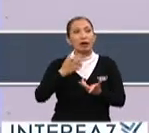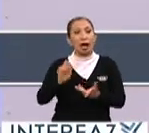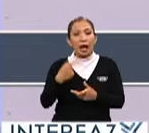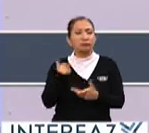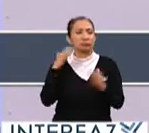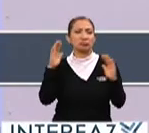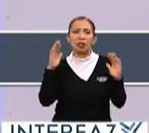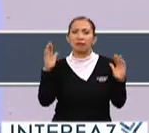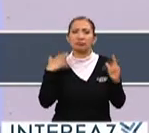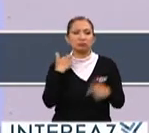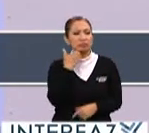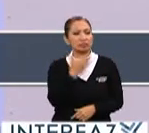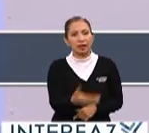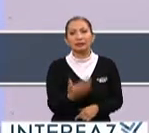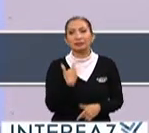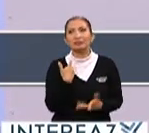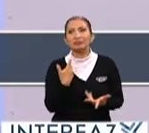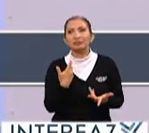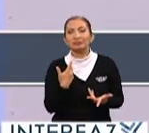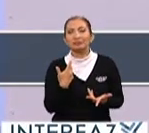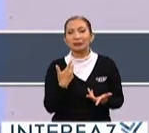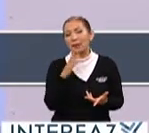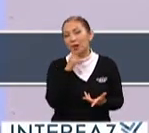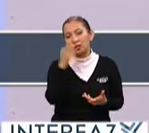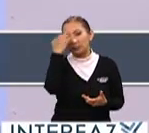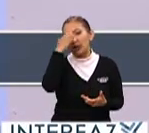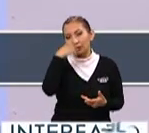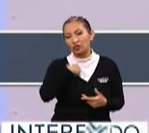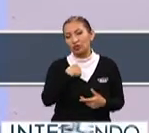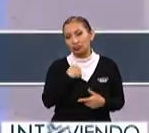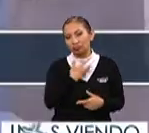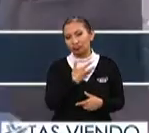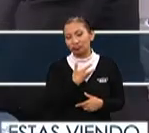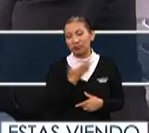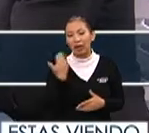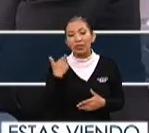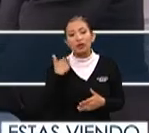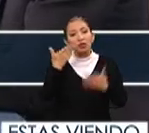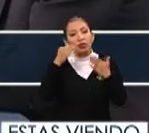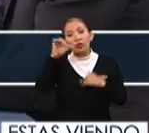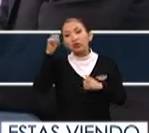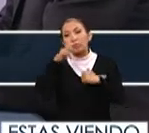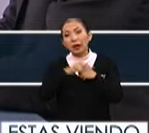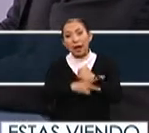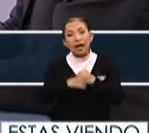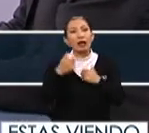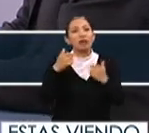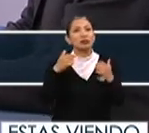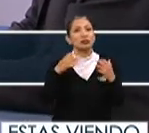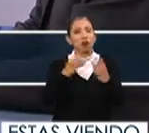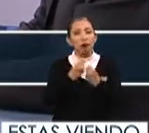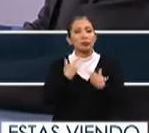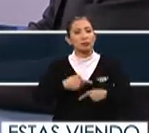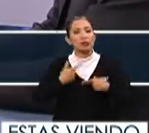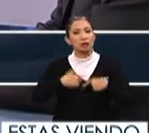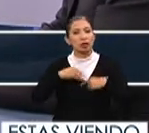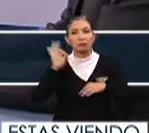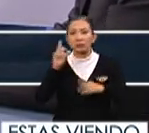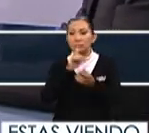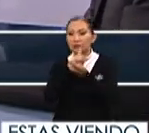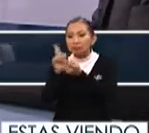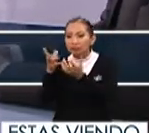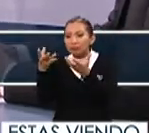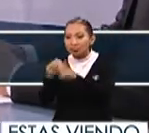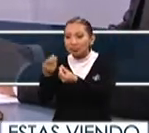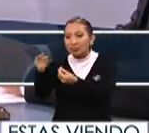estupenda ha sido la mejor experiencia que he tenido el estudiar en otro país el estar con personas a lo mejor